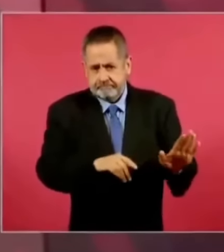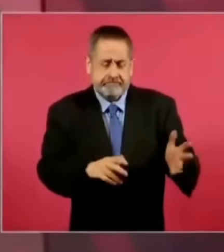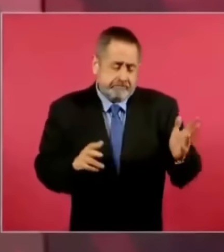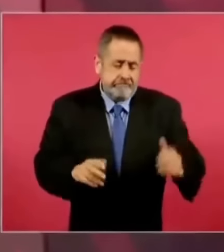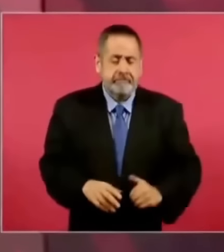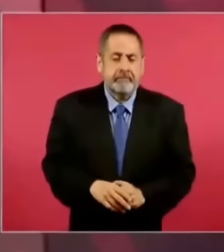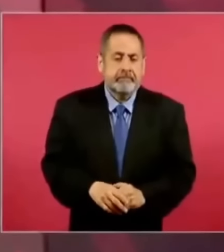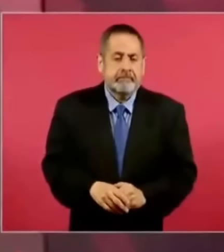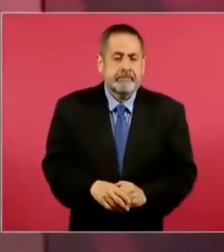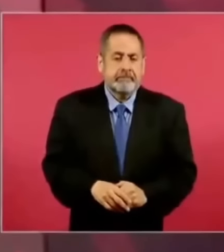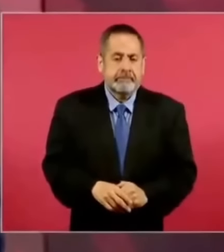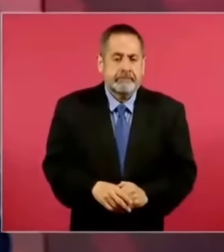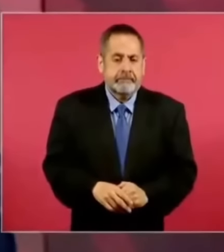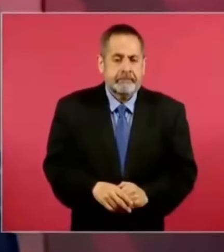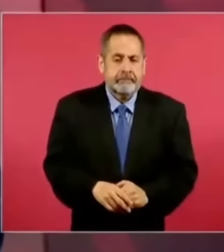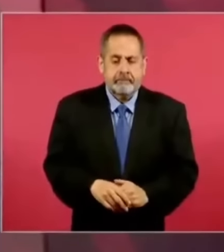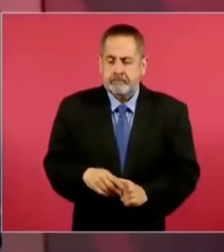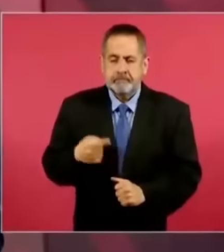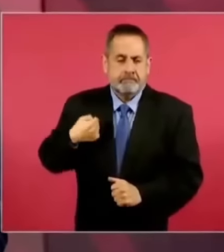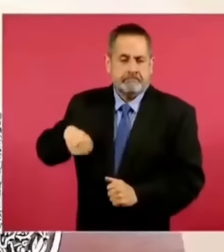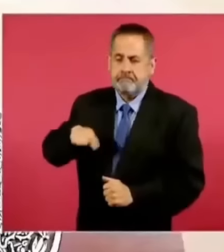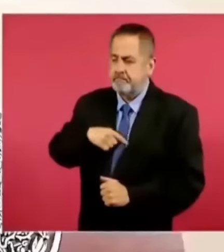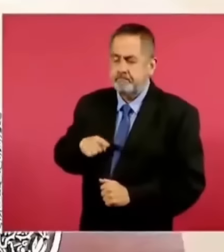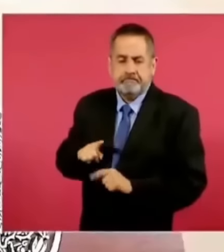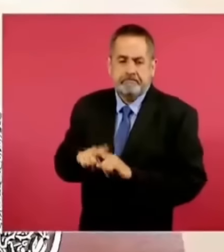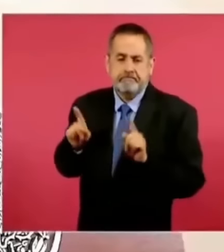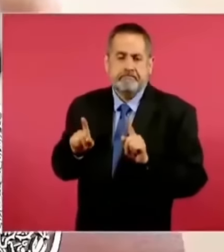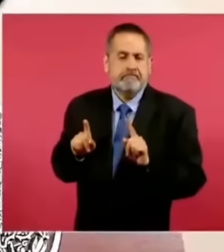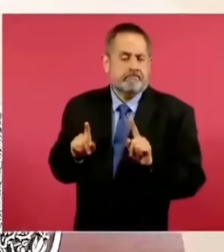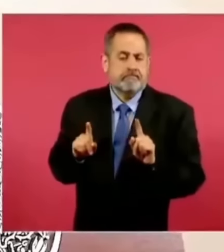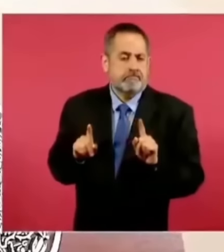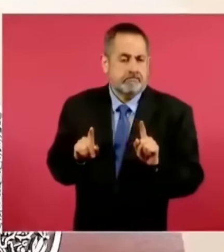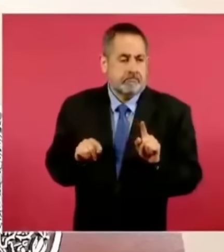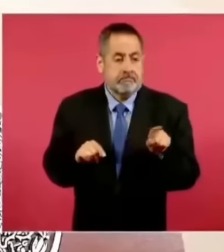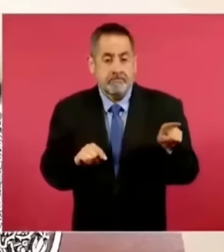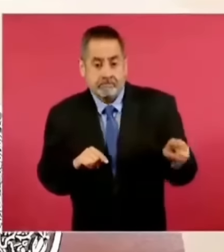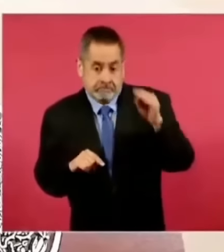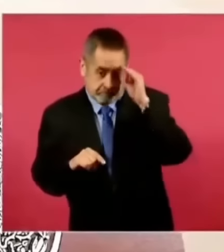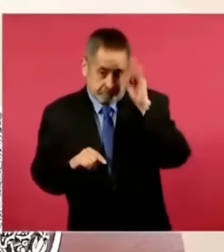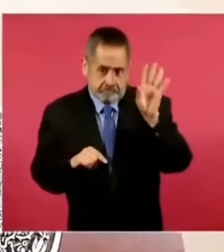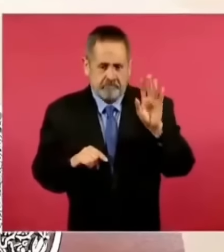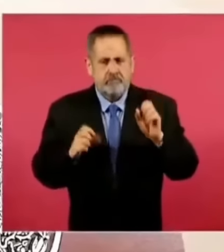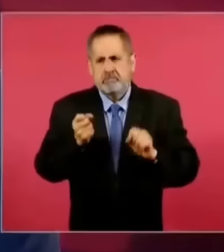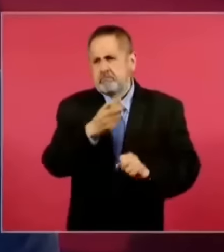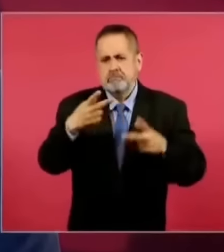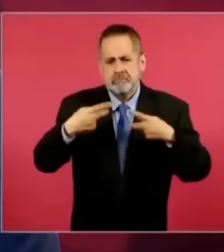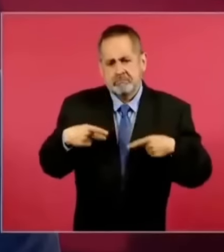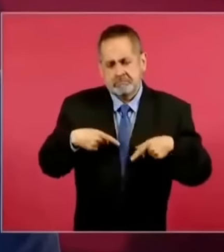Lo de nosotros, según él y muchos otros,